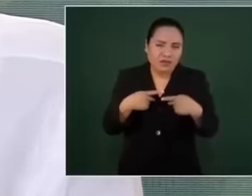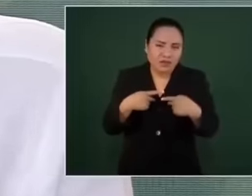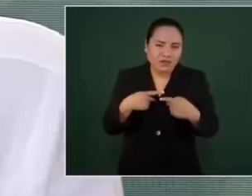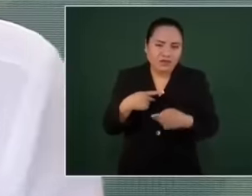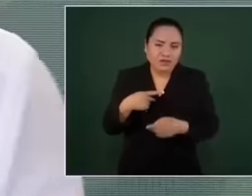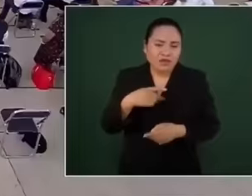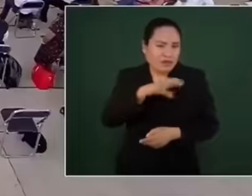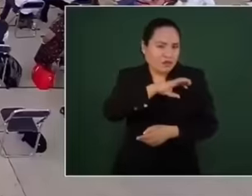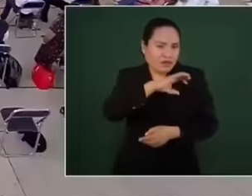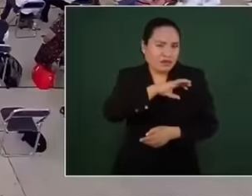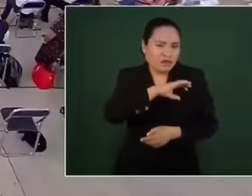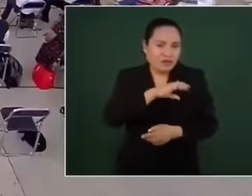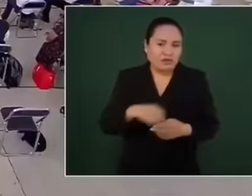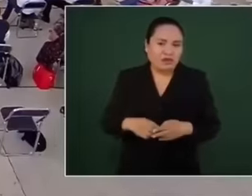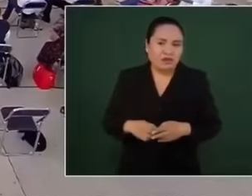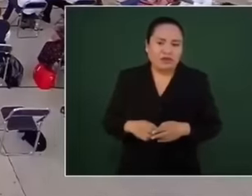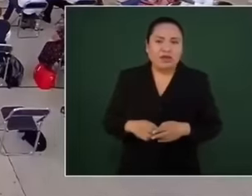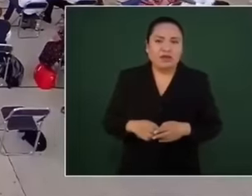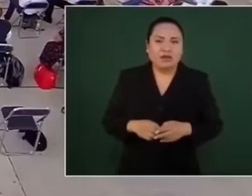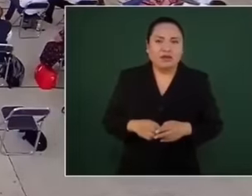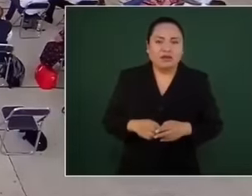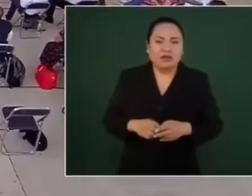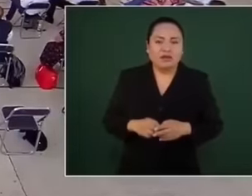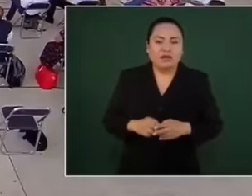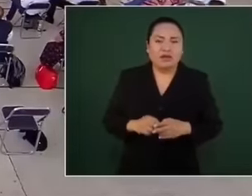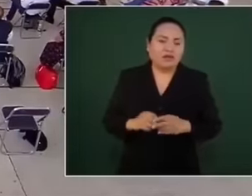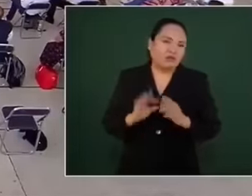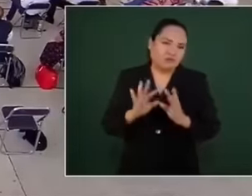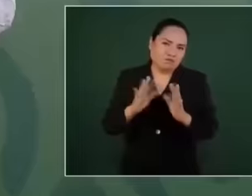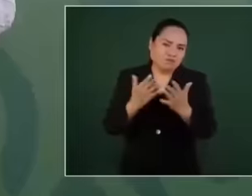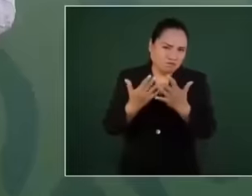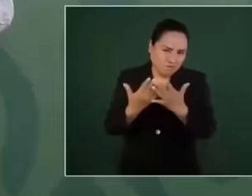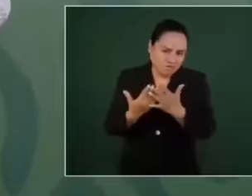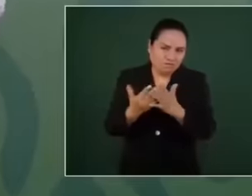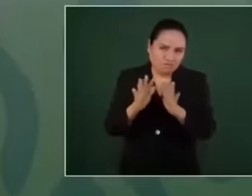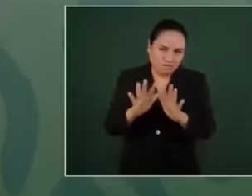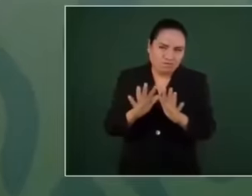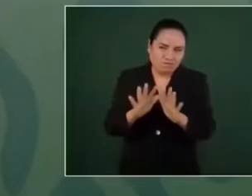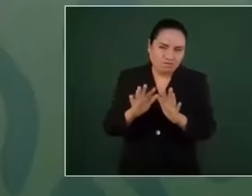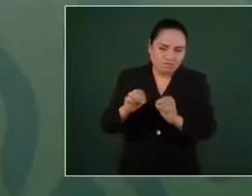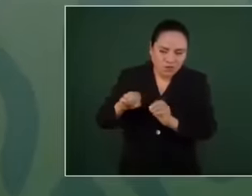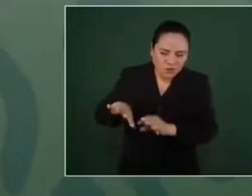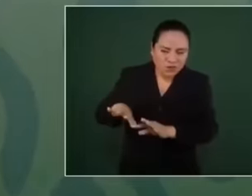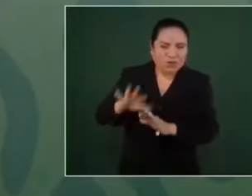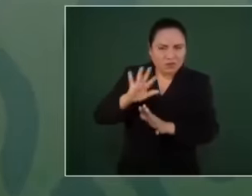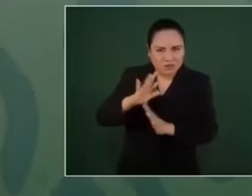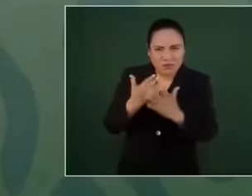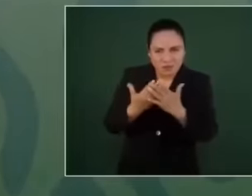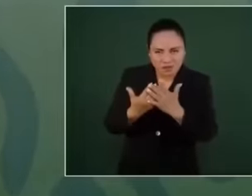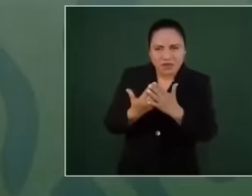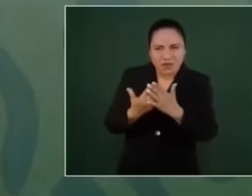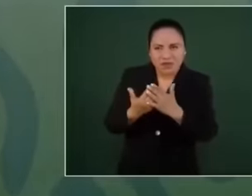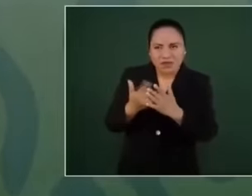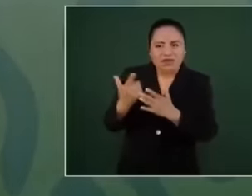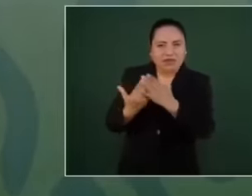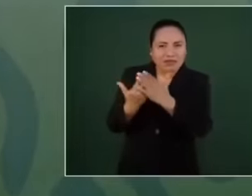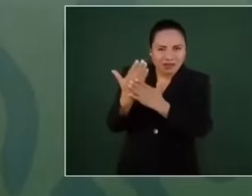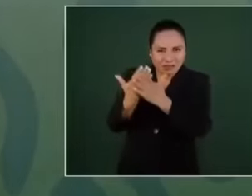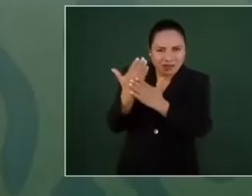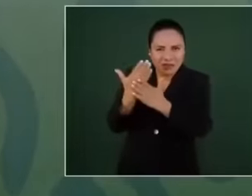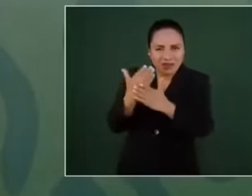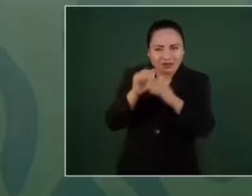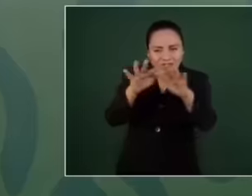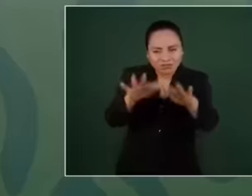que toma Guadalupe Tadej que le dice, usted no puede hablar del proceso electoral, no puede hablar de Claudia, no puede hablar de